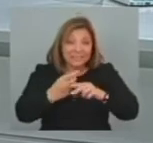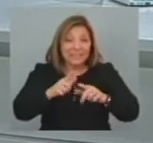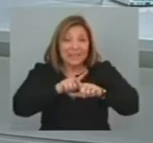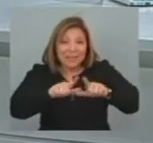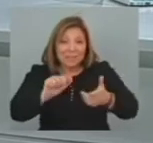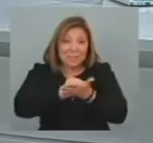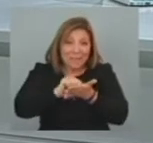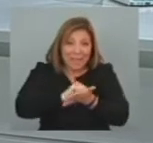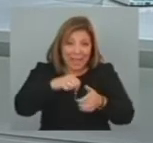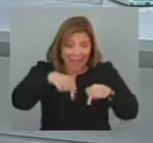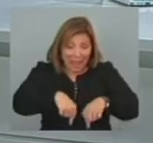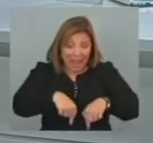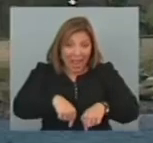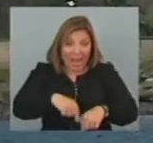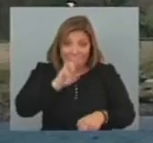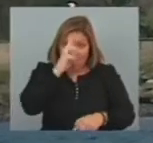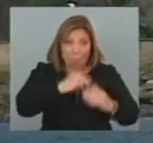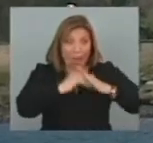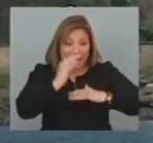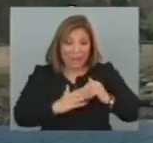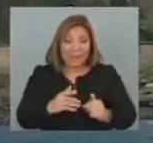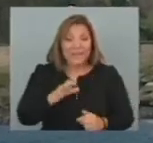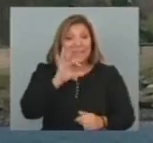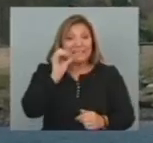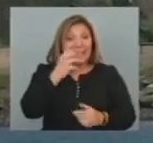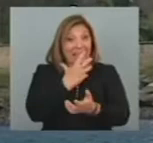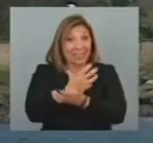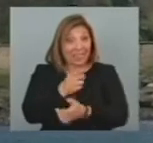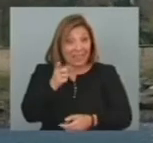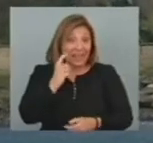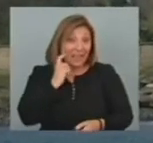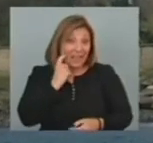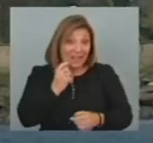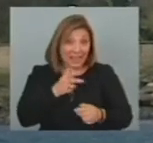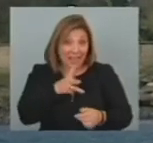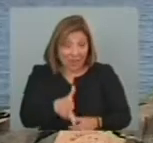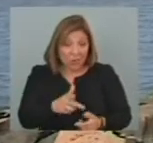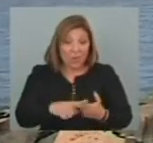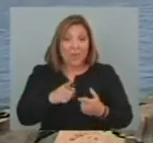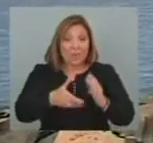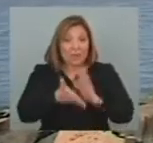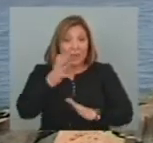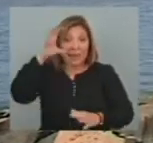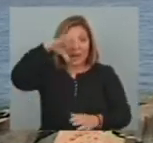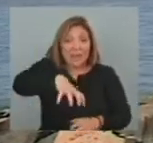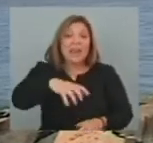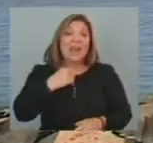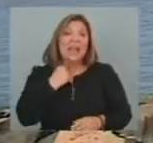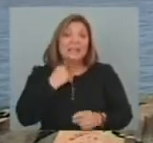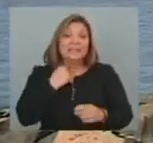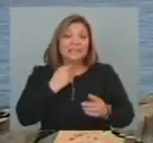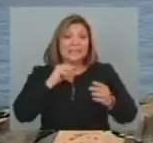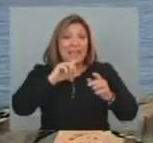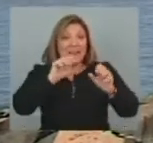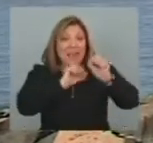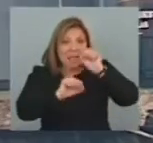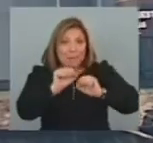a construir En nuestro país Sendik Valoró la importancia Que tendrá La futura instalación De la planta Regasificadora Y cómo se